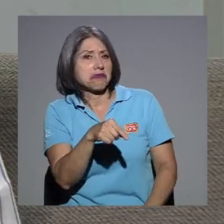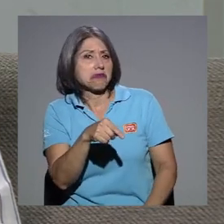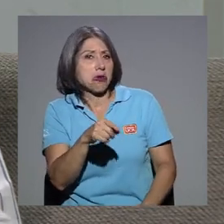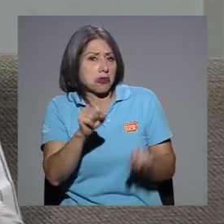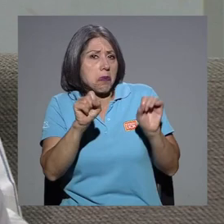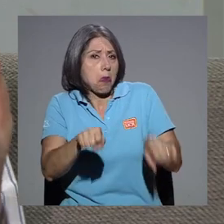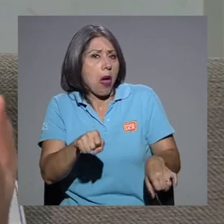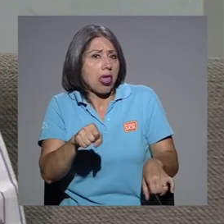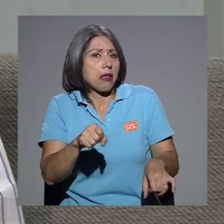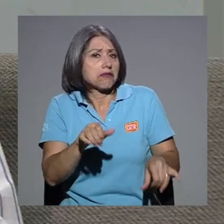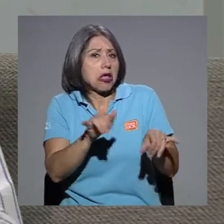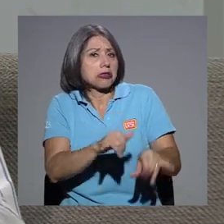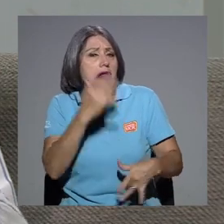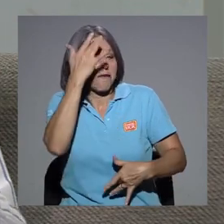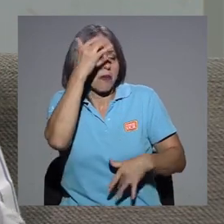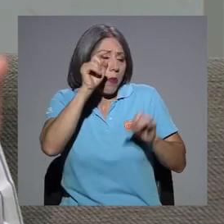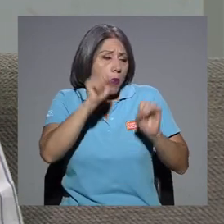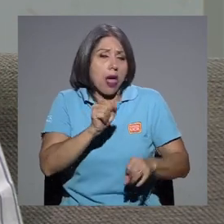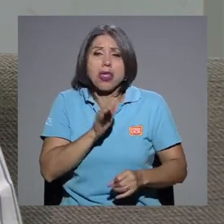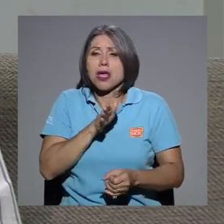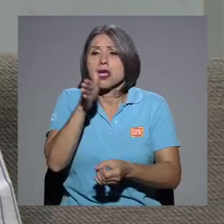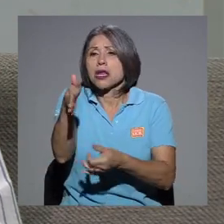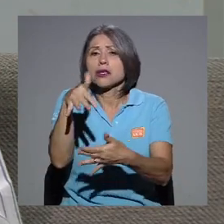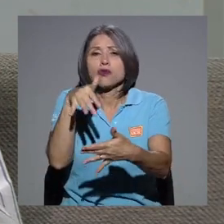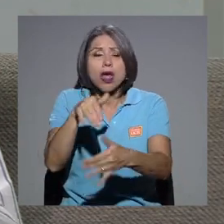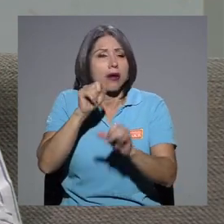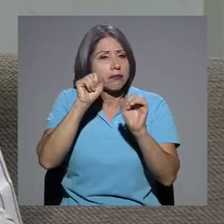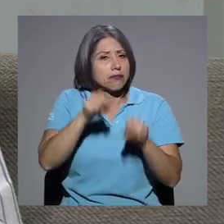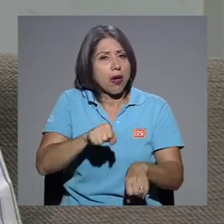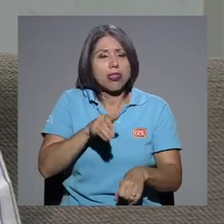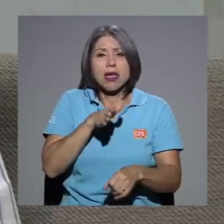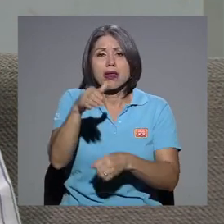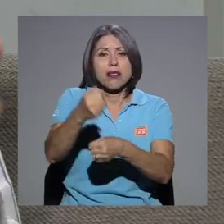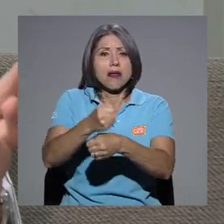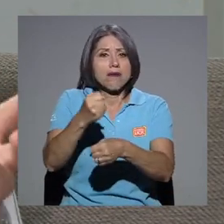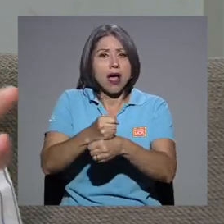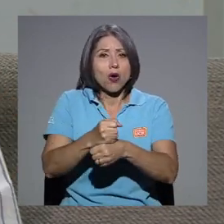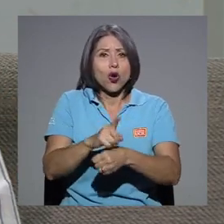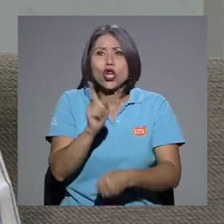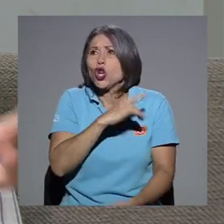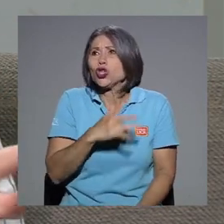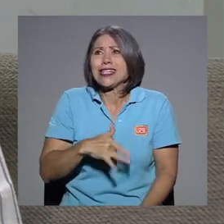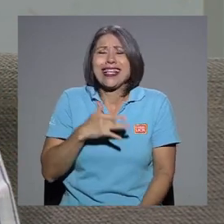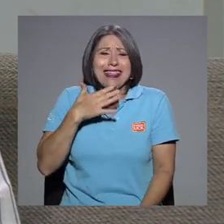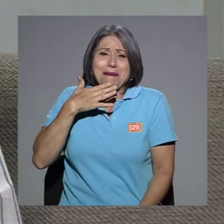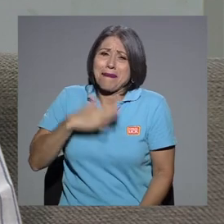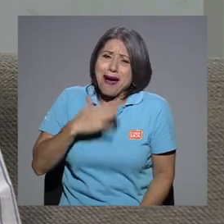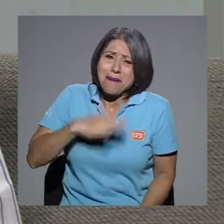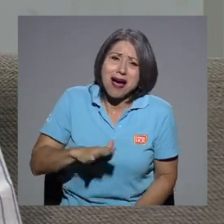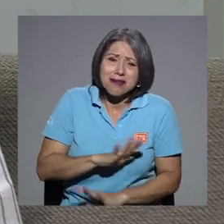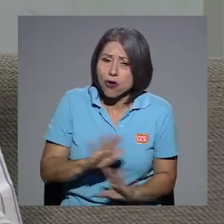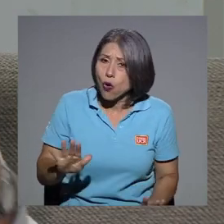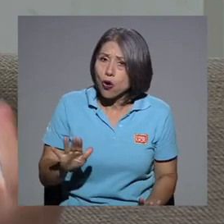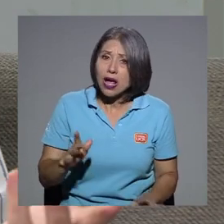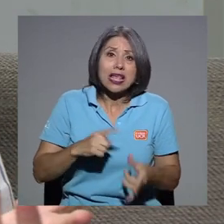ir a estudiar, ir al trabajo. Entonces no sabemos realmente ni cuánto es el valor